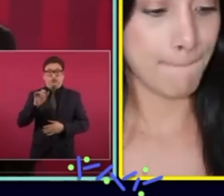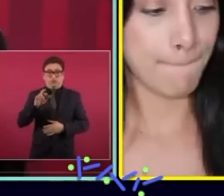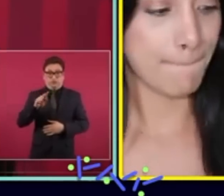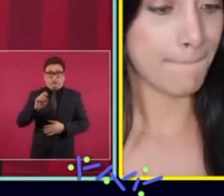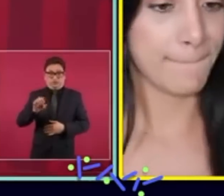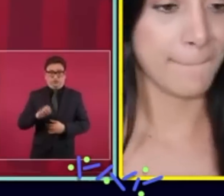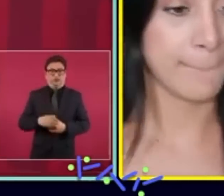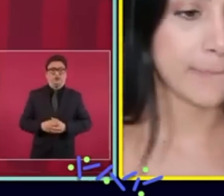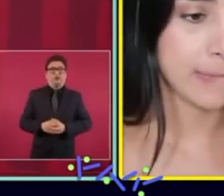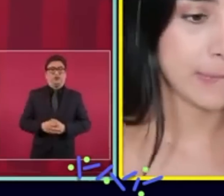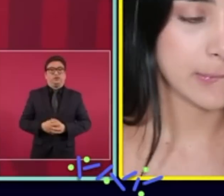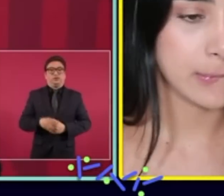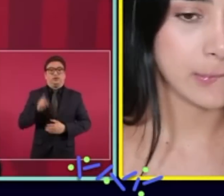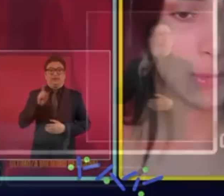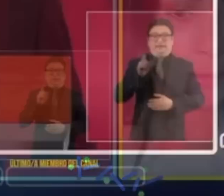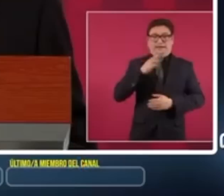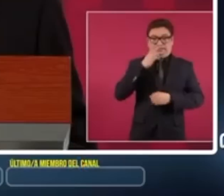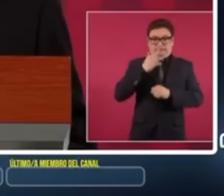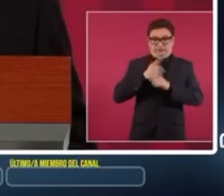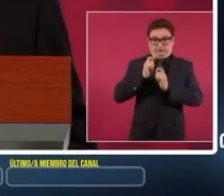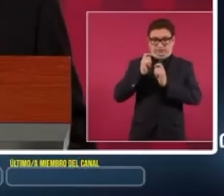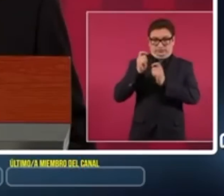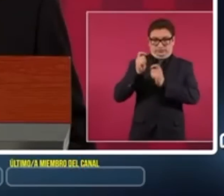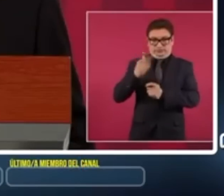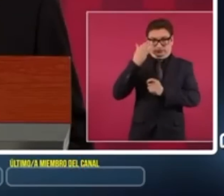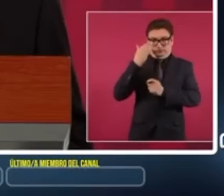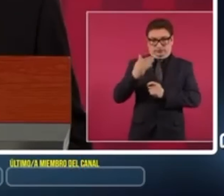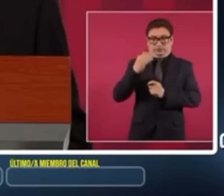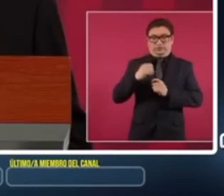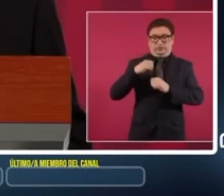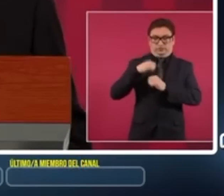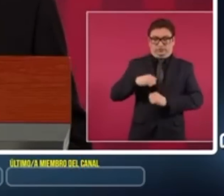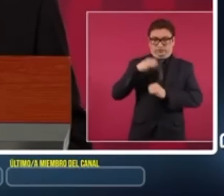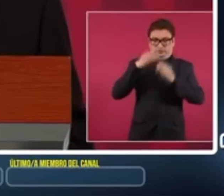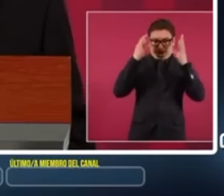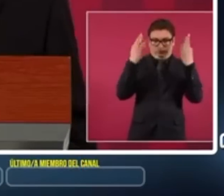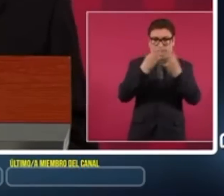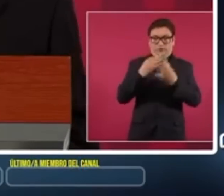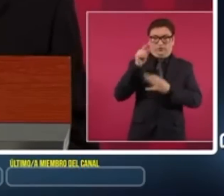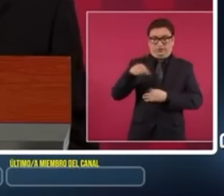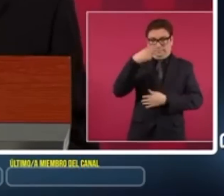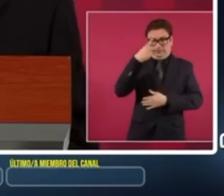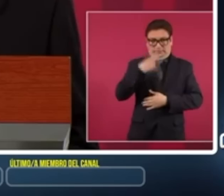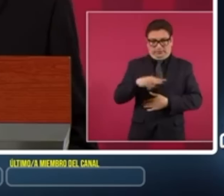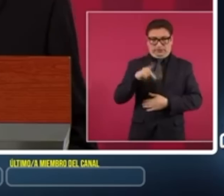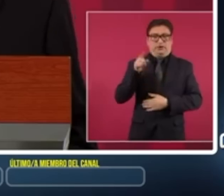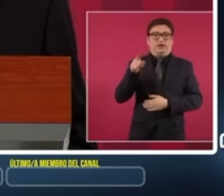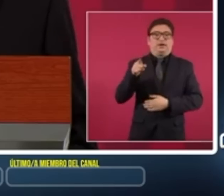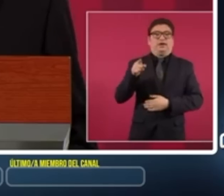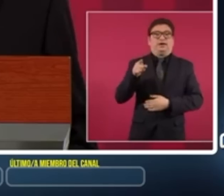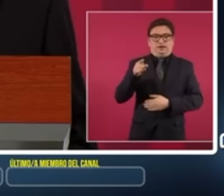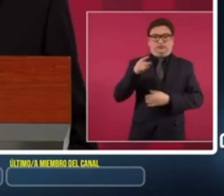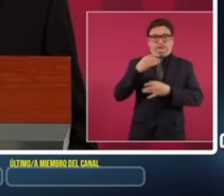Carlos que es el titular de la Agencia Nacional de Aduanas de México, nos va a informar. Hemos